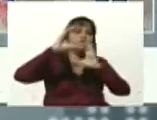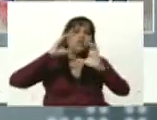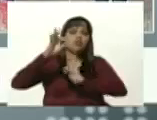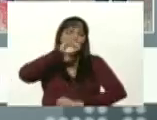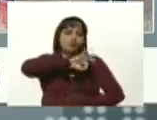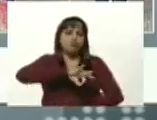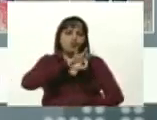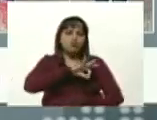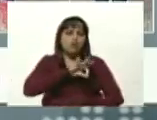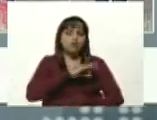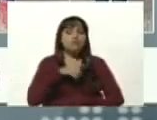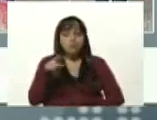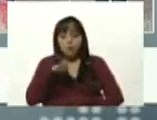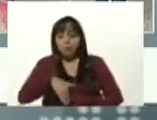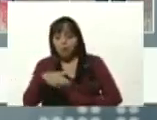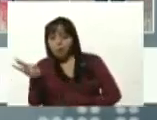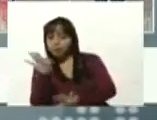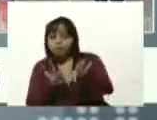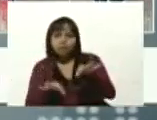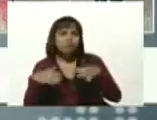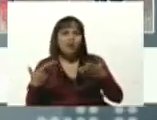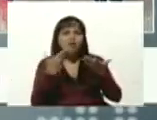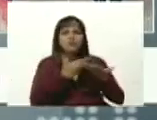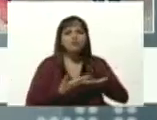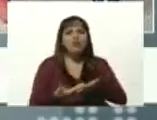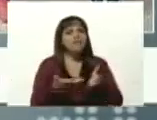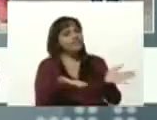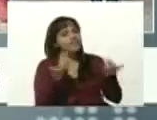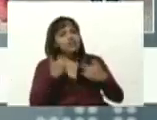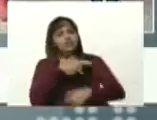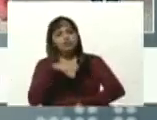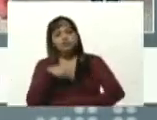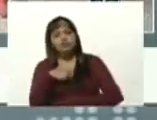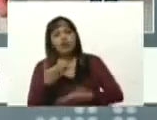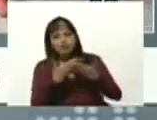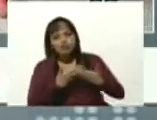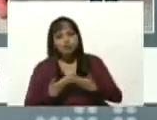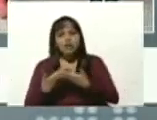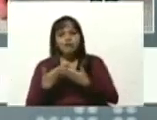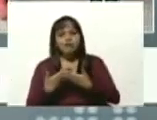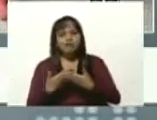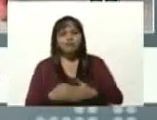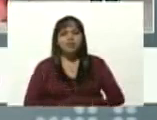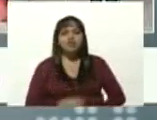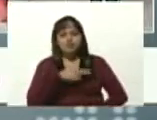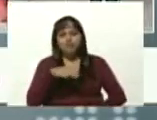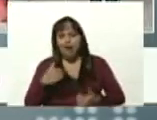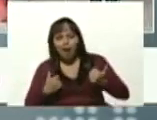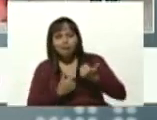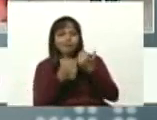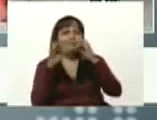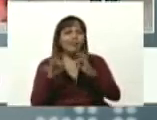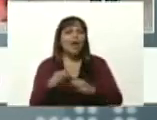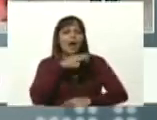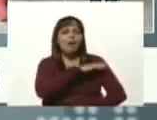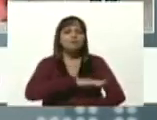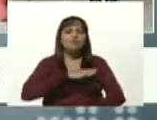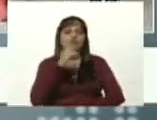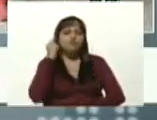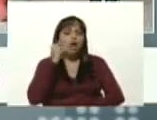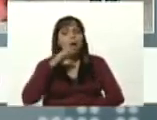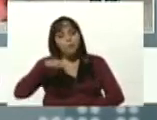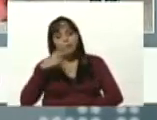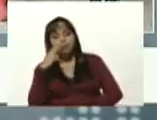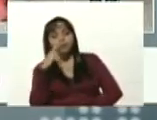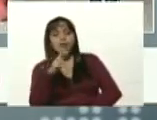Usted tiene para elegir ahí en Turmero. Venga con nosotros. Denos el voto de confianza con la misión Sucre para que usted vea